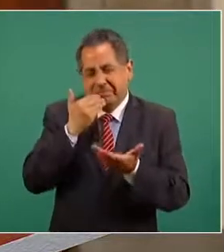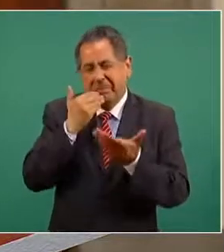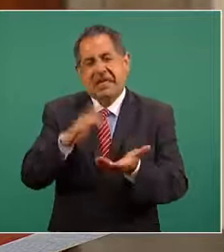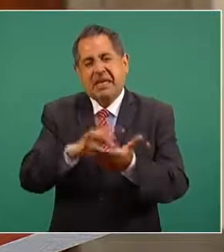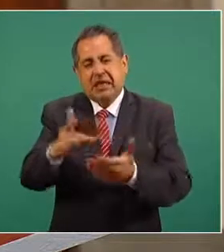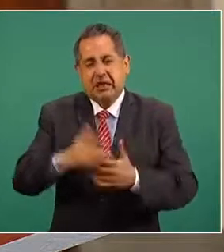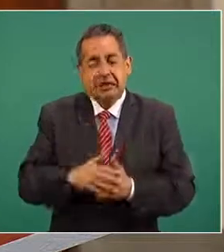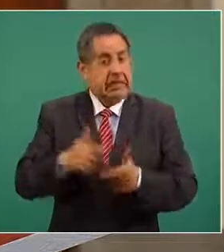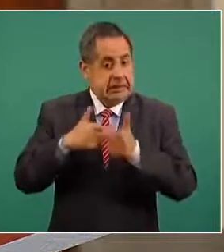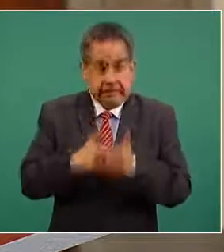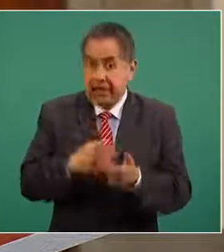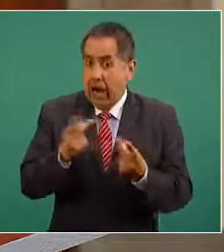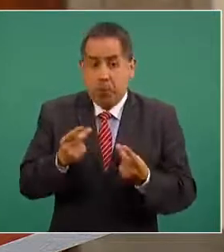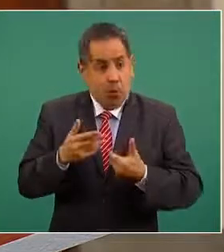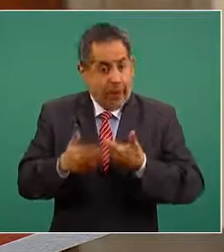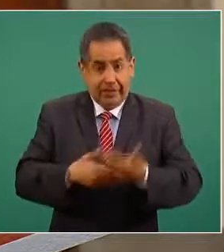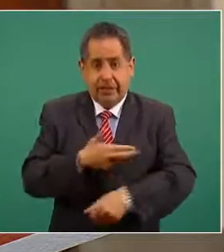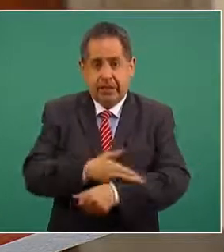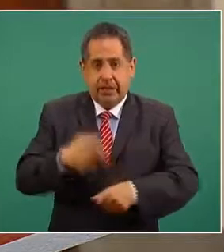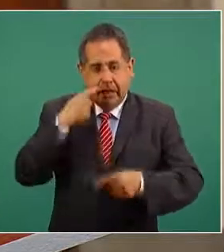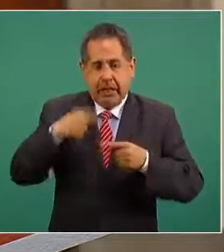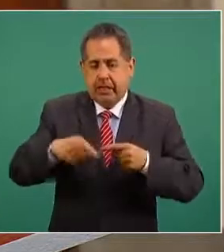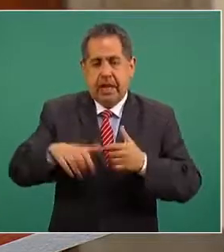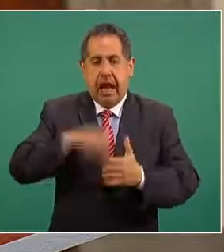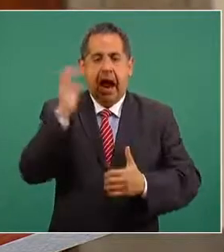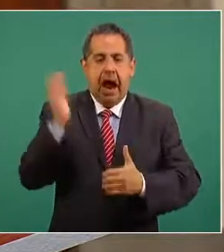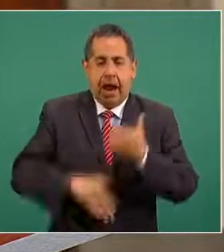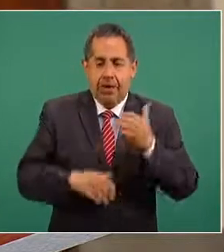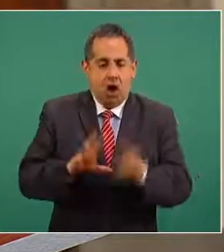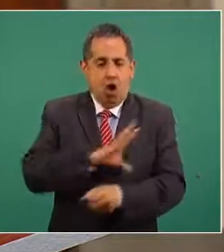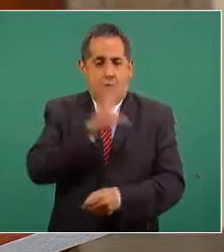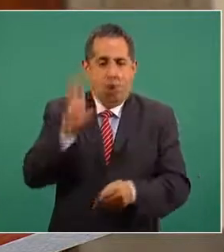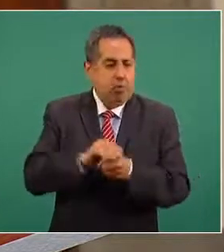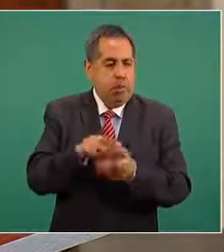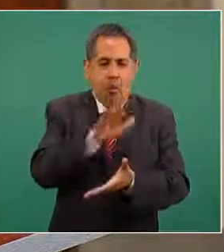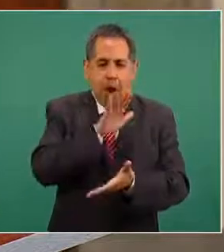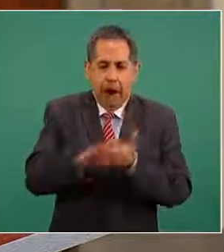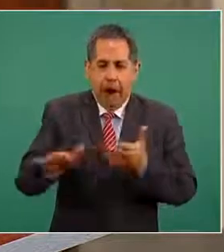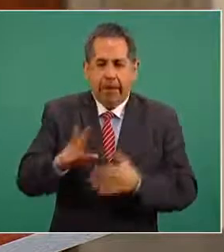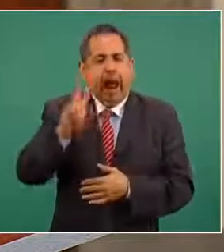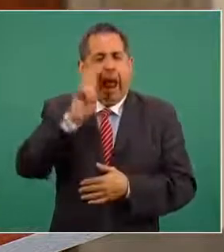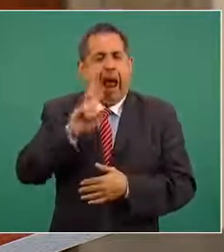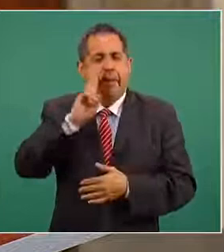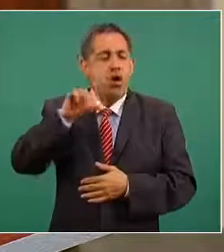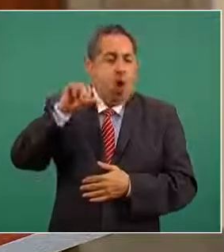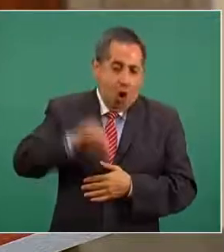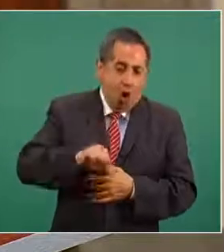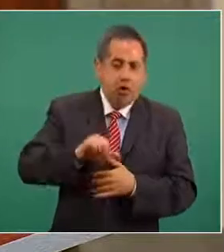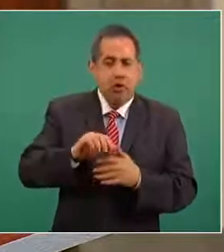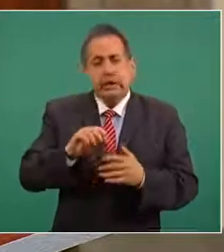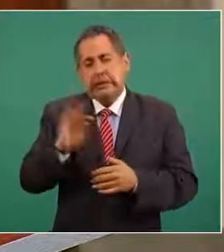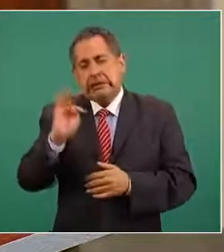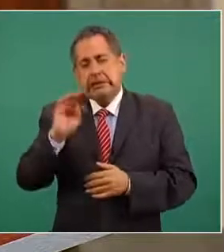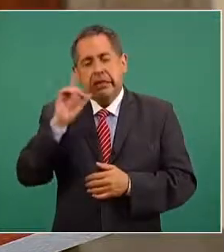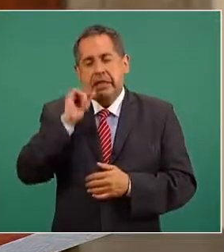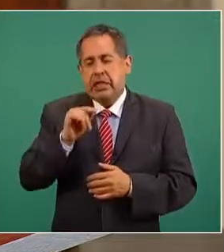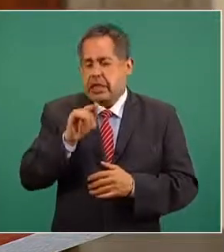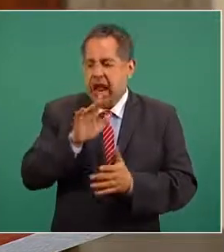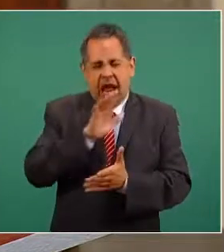apurarnos para terminar de aplicar todas las dosis a ver si es posible hoy mañana